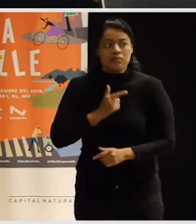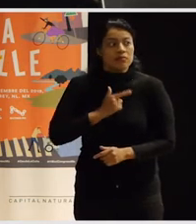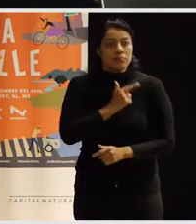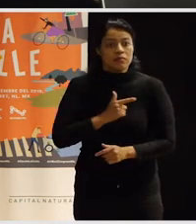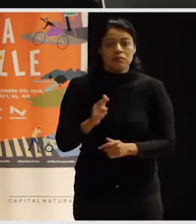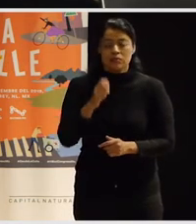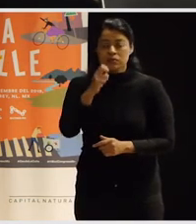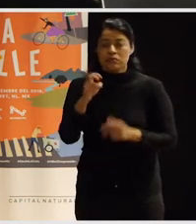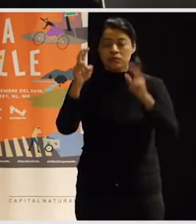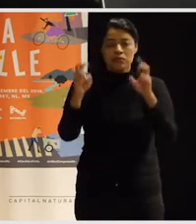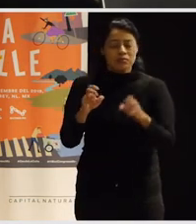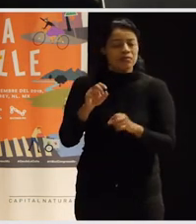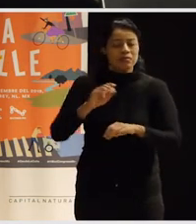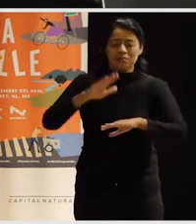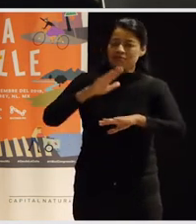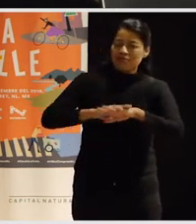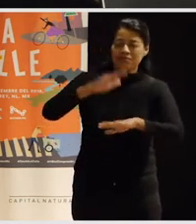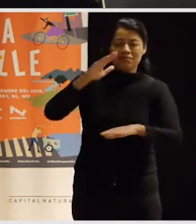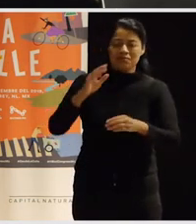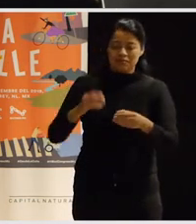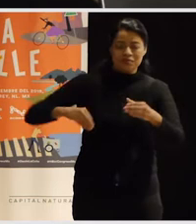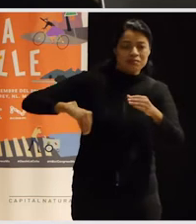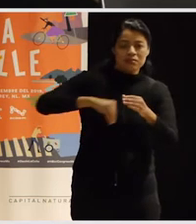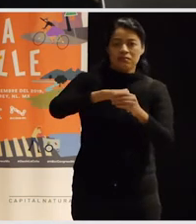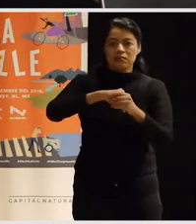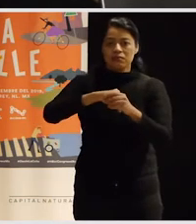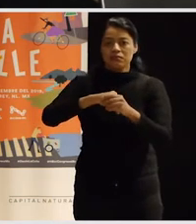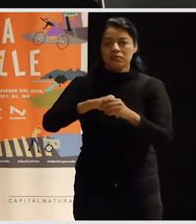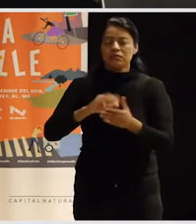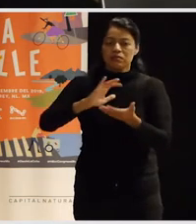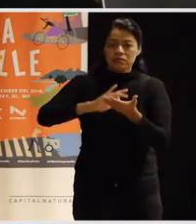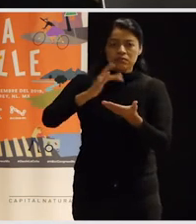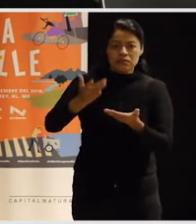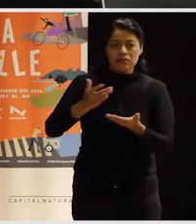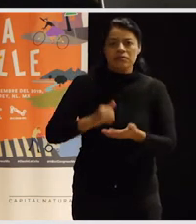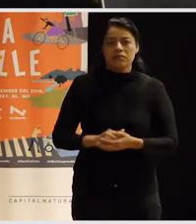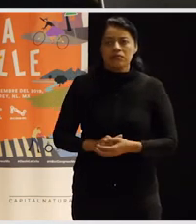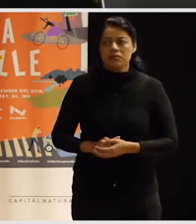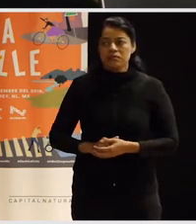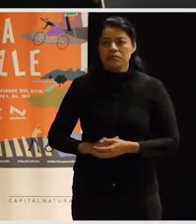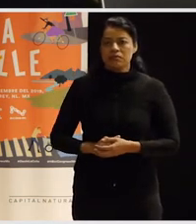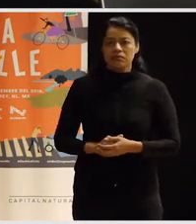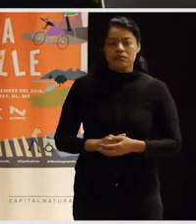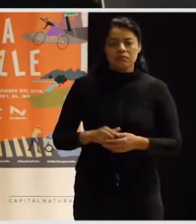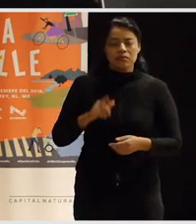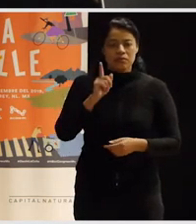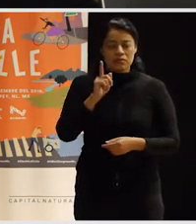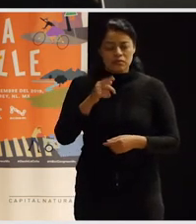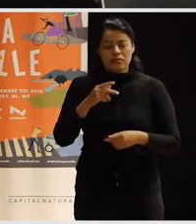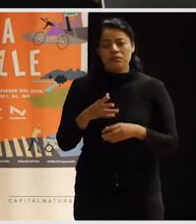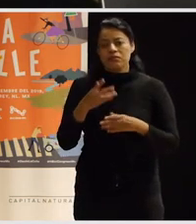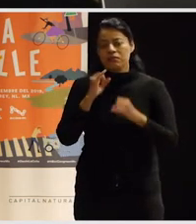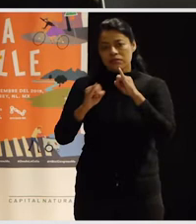estos espacios sean cada vez más incluyentes y también agradezco mucho a la colega que está haciendo la